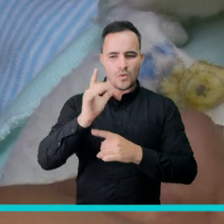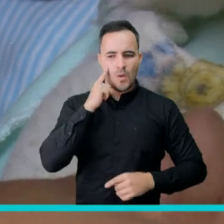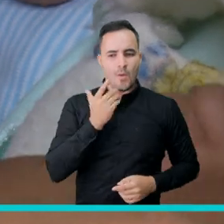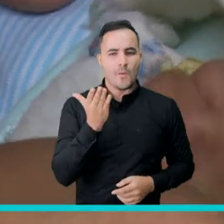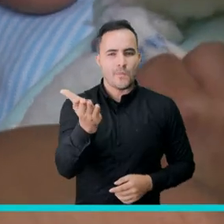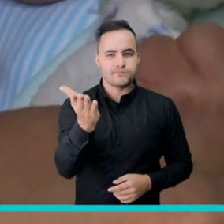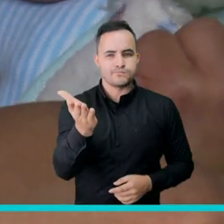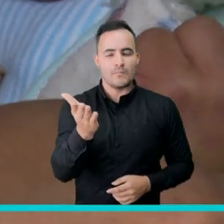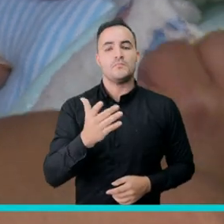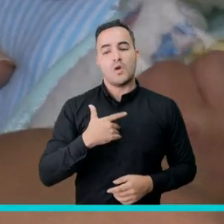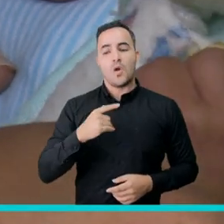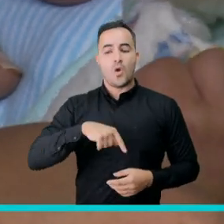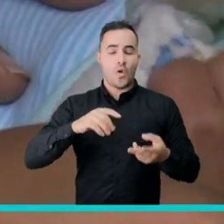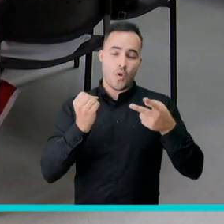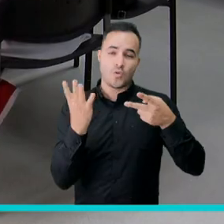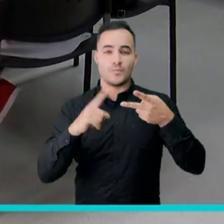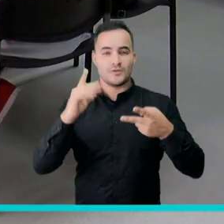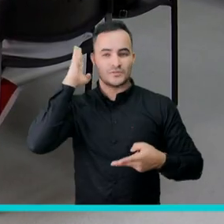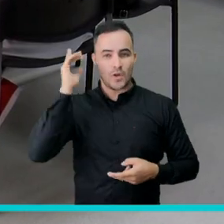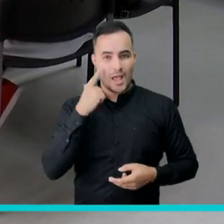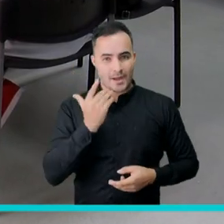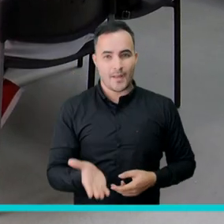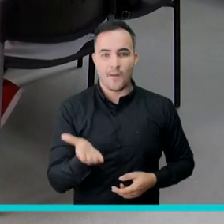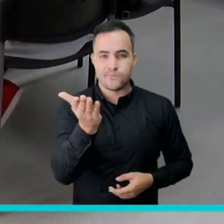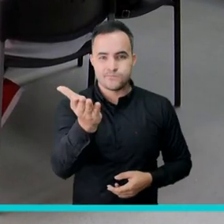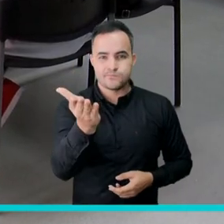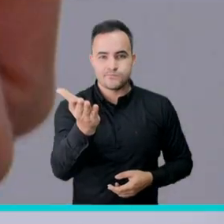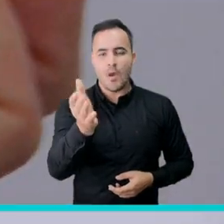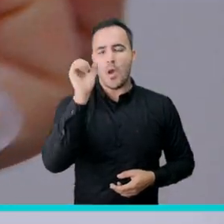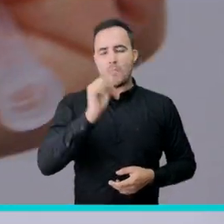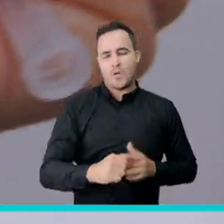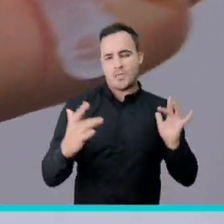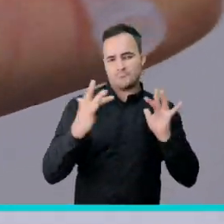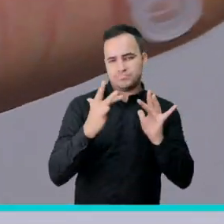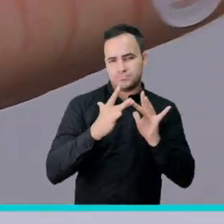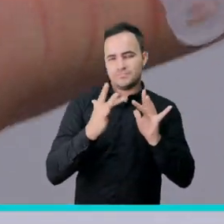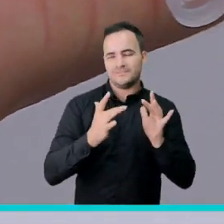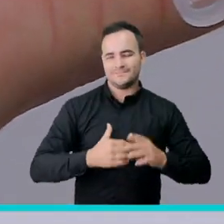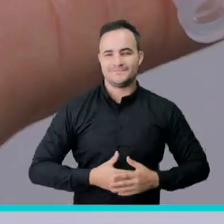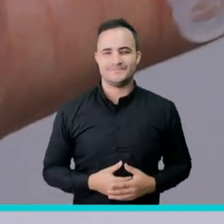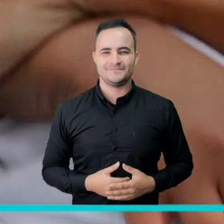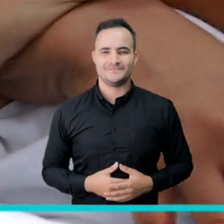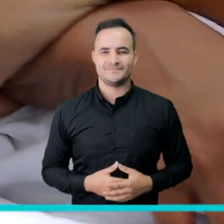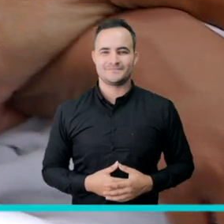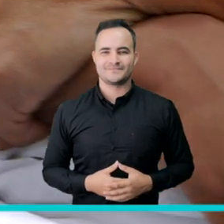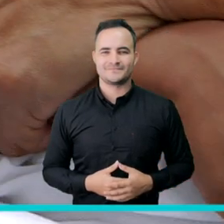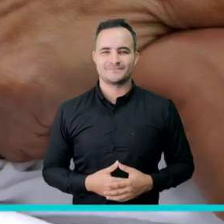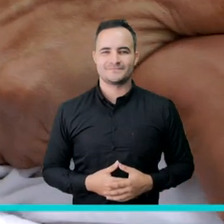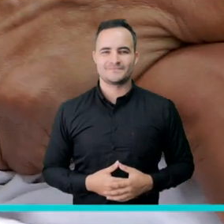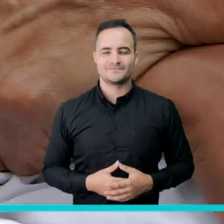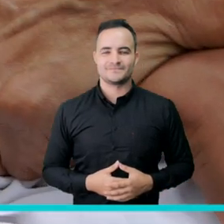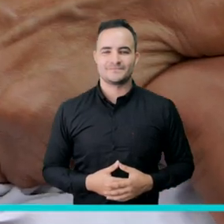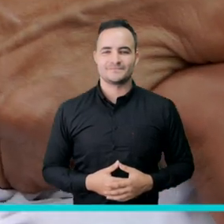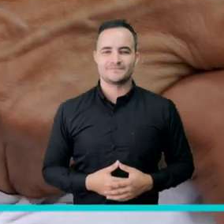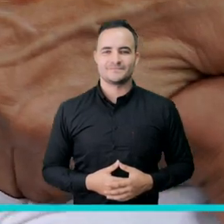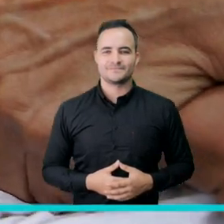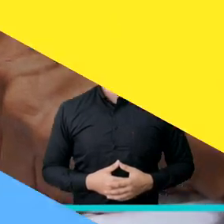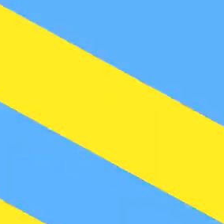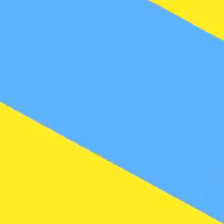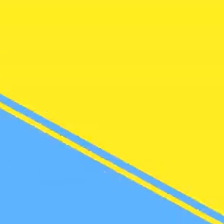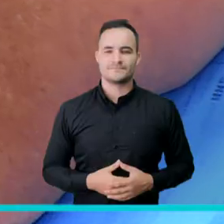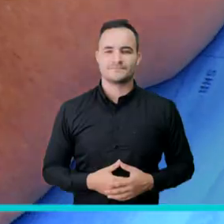-4448 y el celular 300-273-1123.